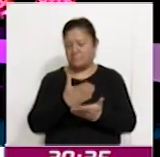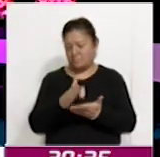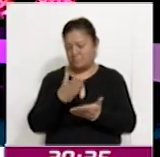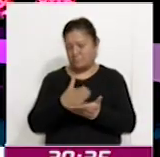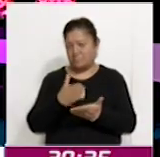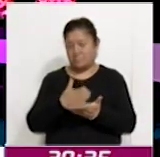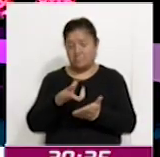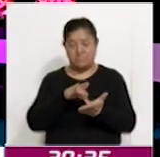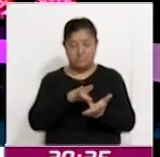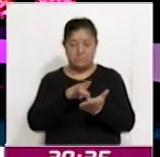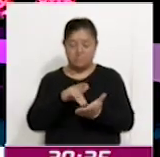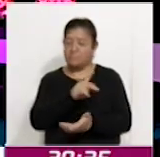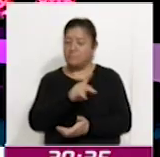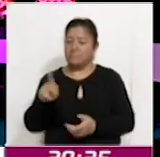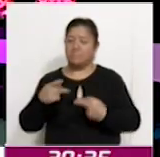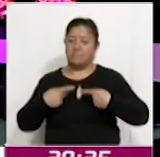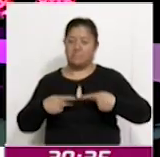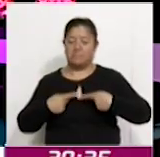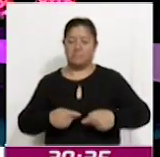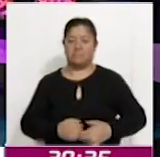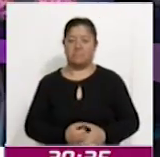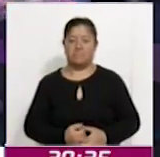y apoyo a sus derechohabientes.